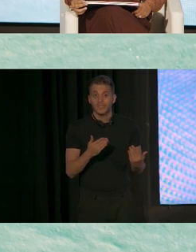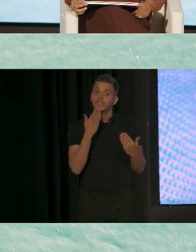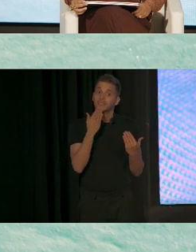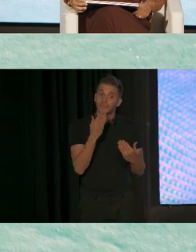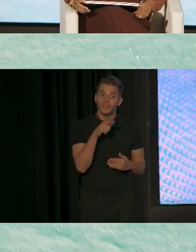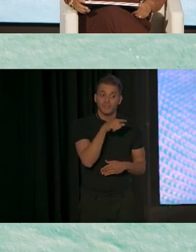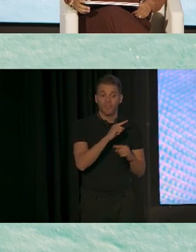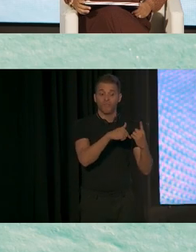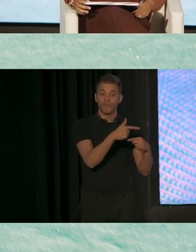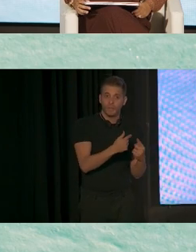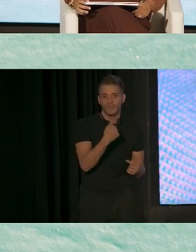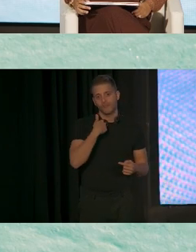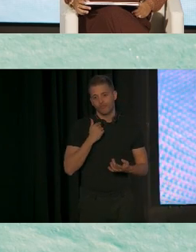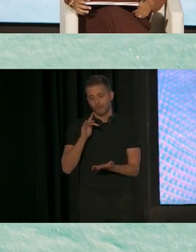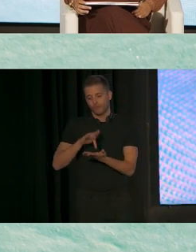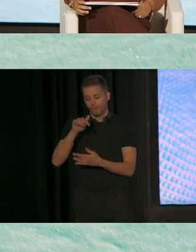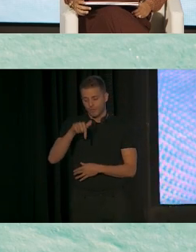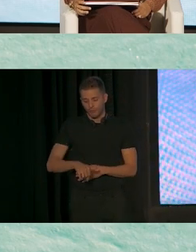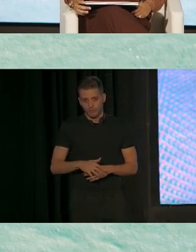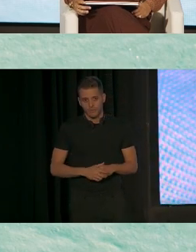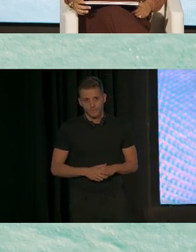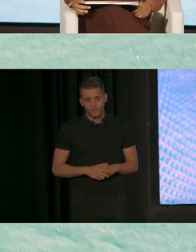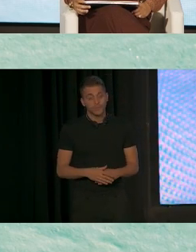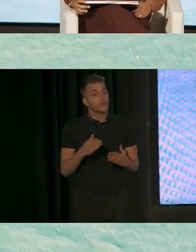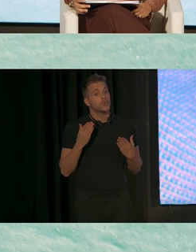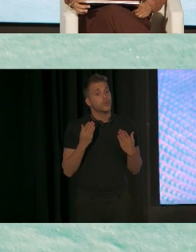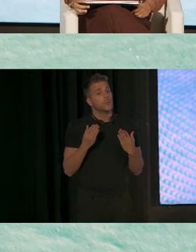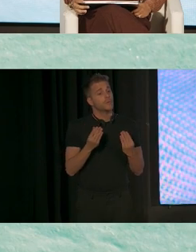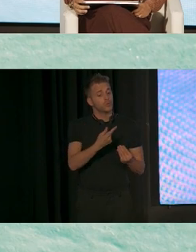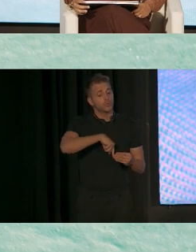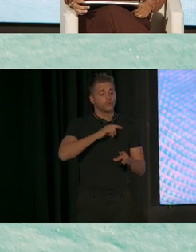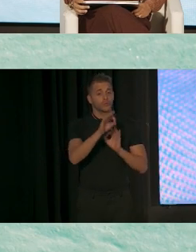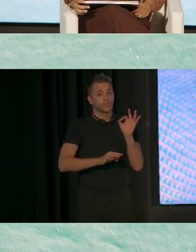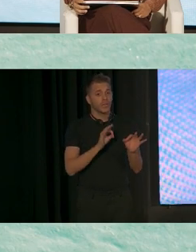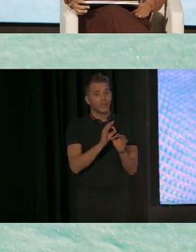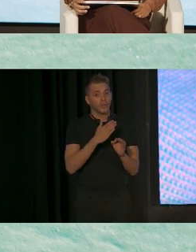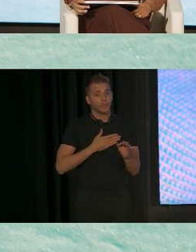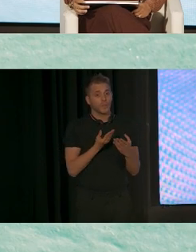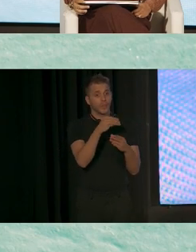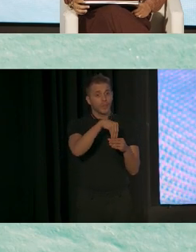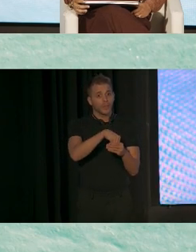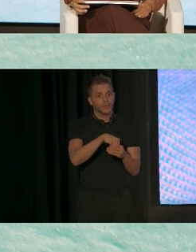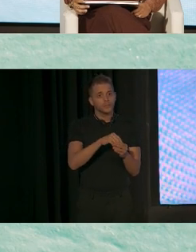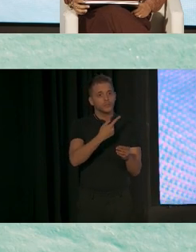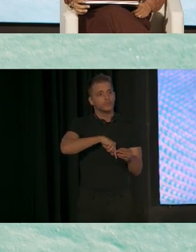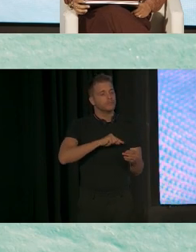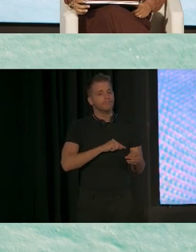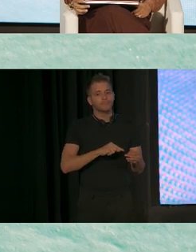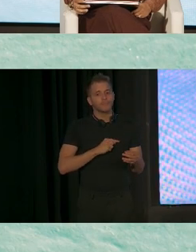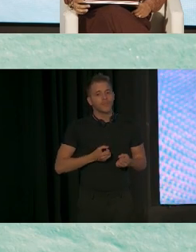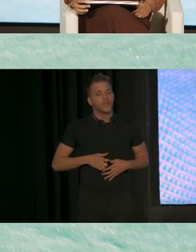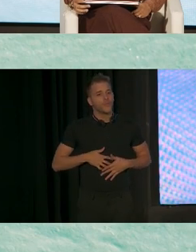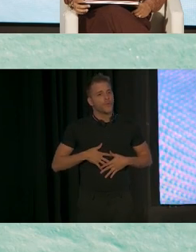estoy aquí hoy. Y somos muchos de nosotros en mi organización. Nos apasiona lo